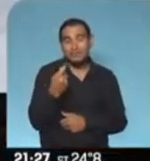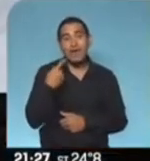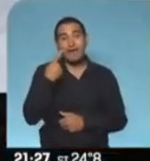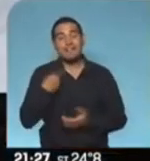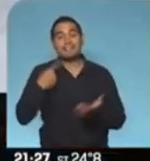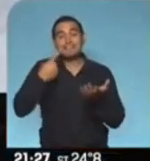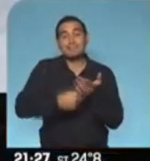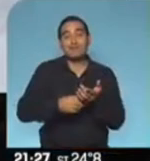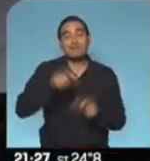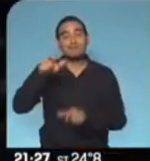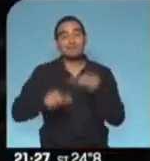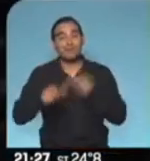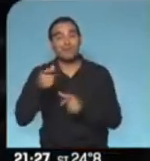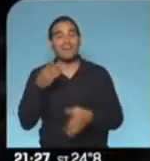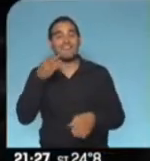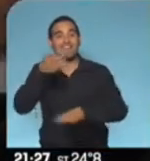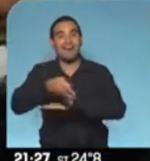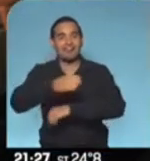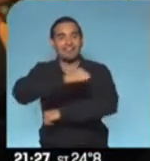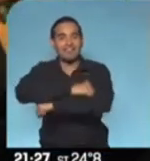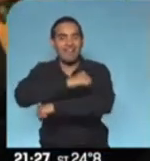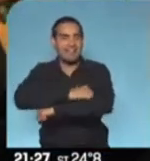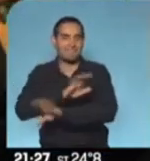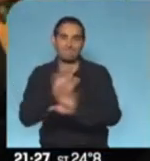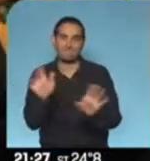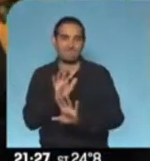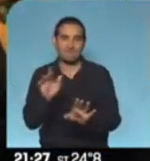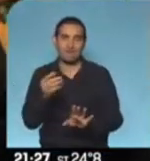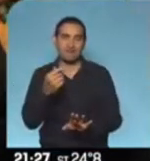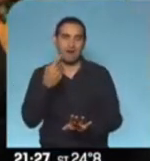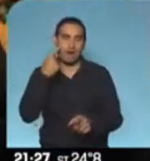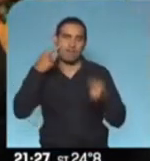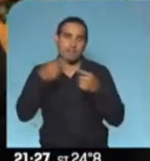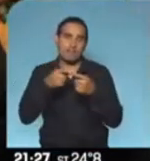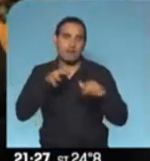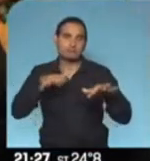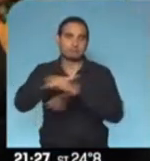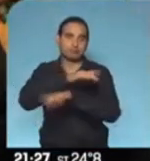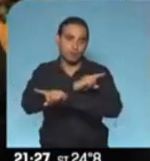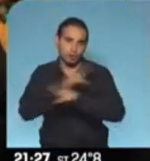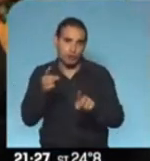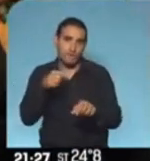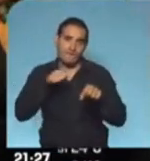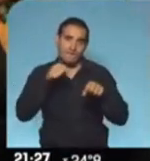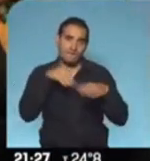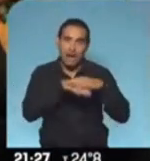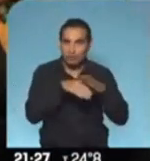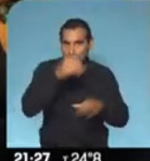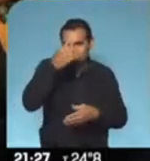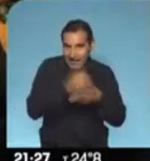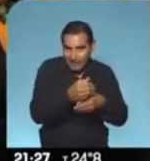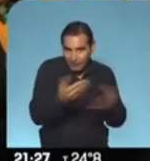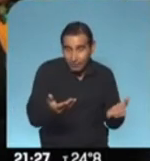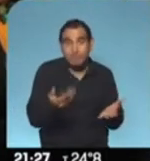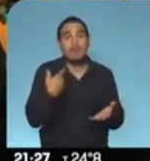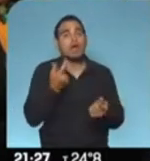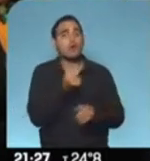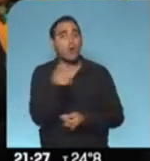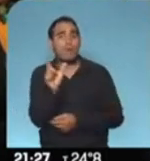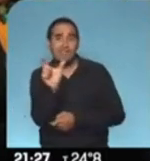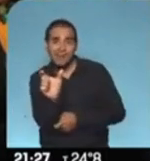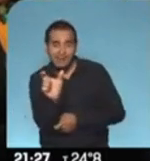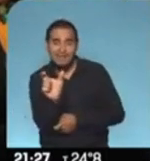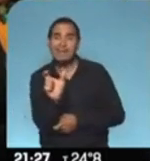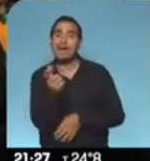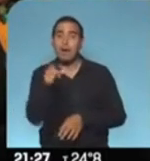cobran por ventanilla. La idea es que no haya demasiado desplazamiento y por supuesto que los bancos están cerrados. Las compras con la tarjeta, se